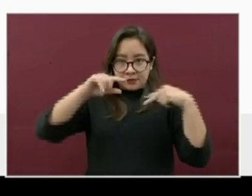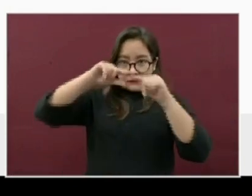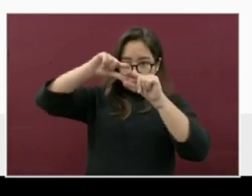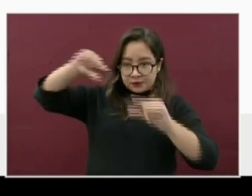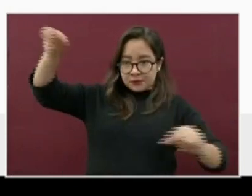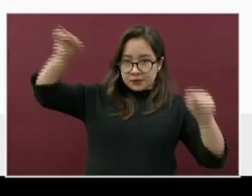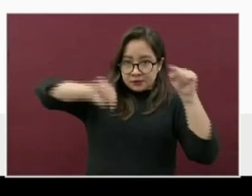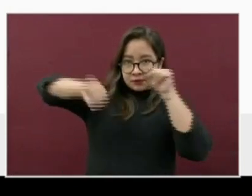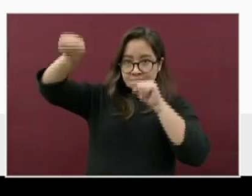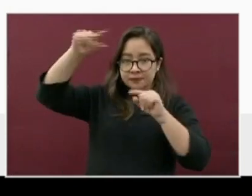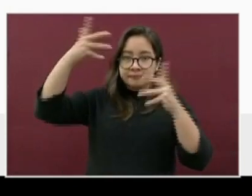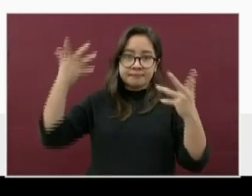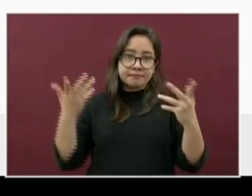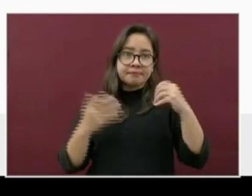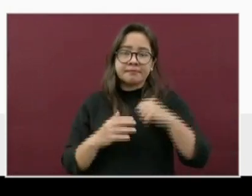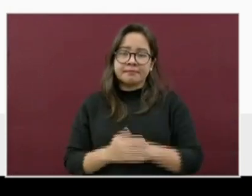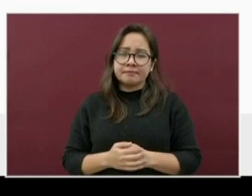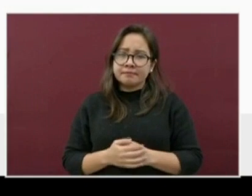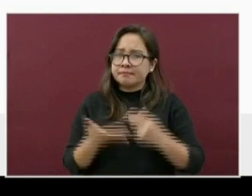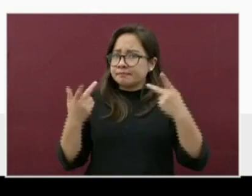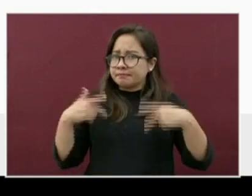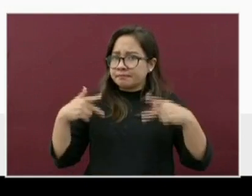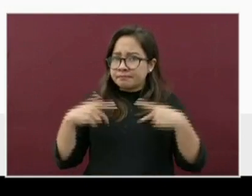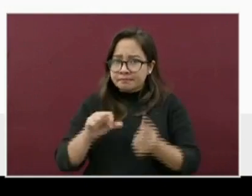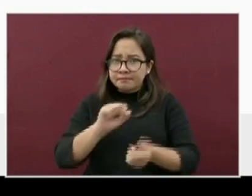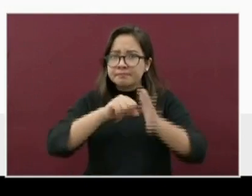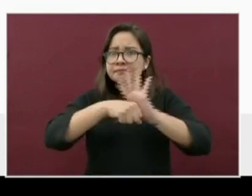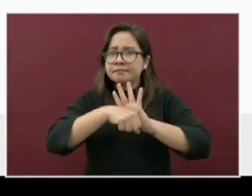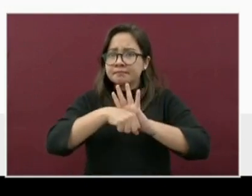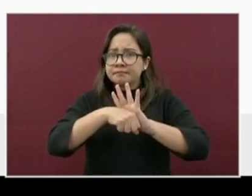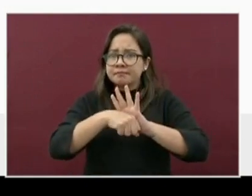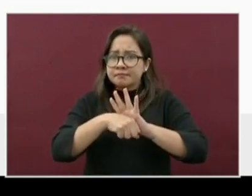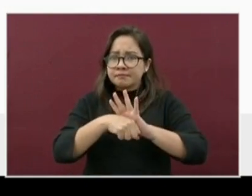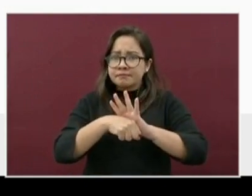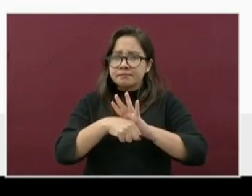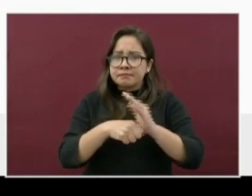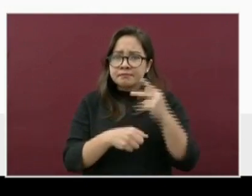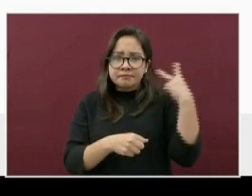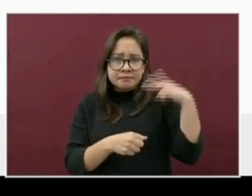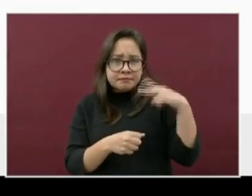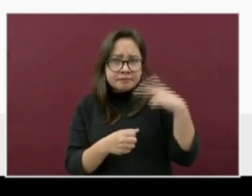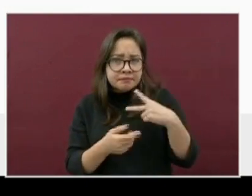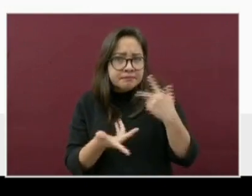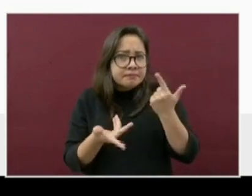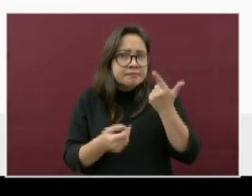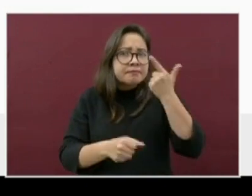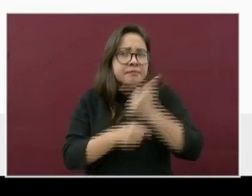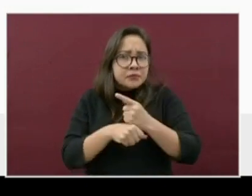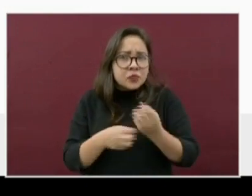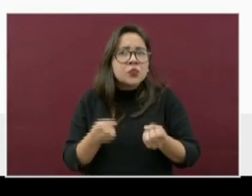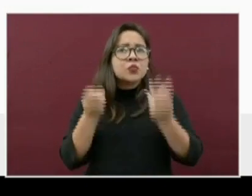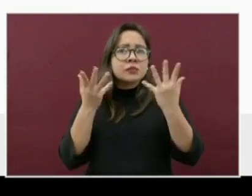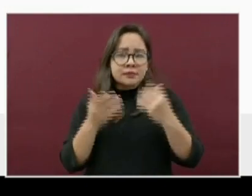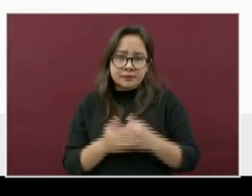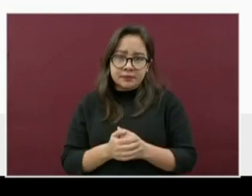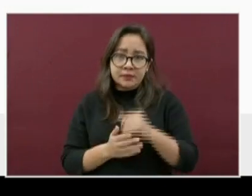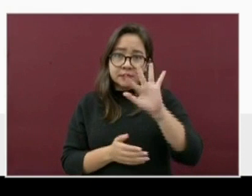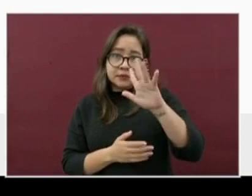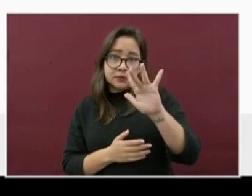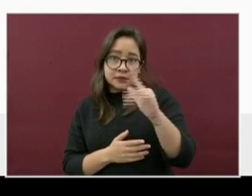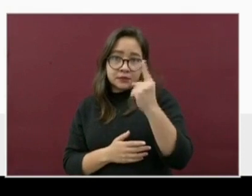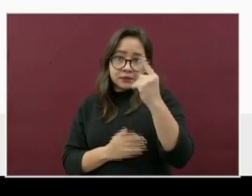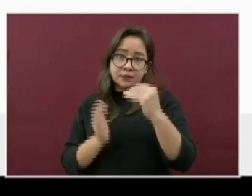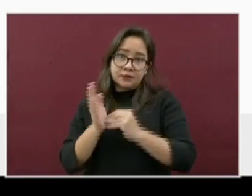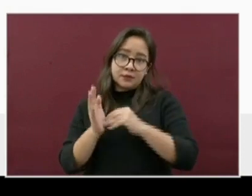que respecta a los casos que han dado positivo a las pruebas específicas para SARS-CoV-2 suman 51